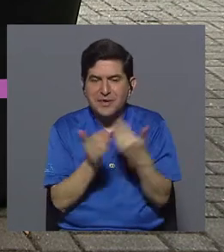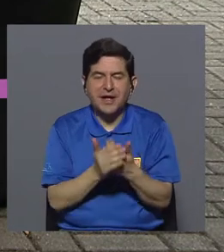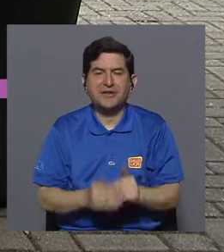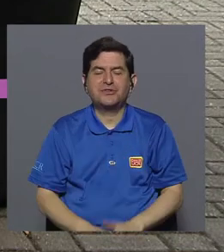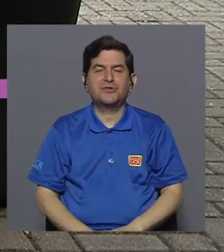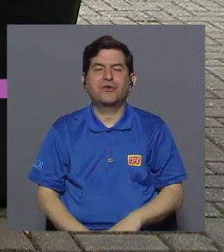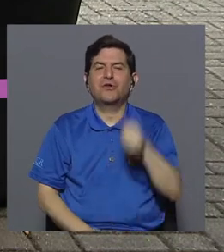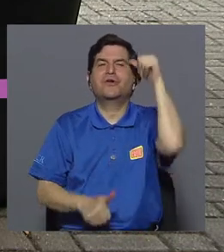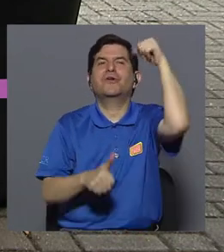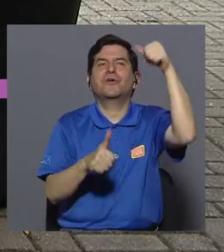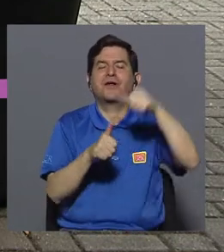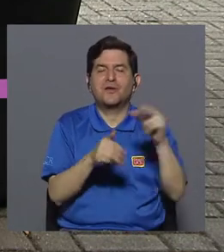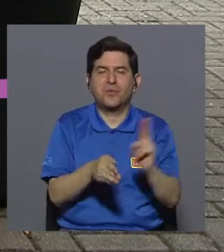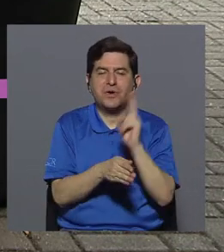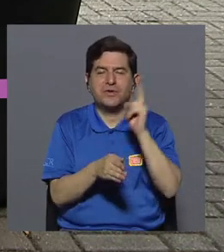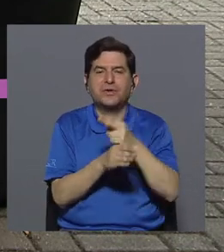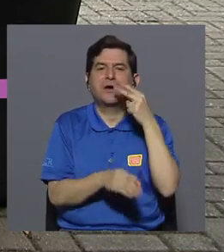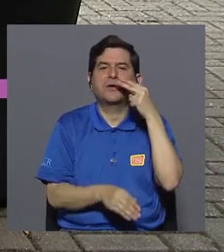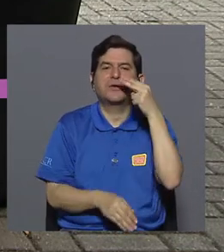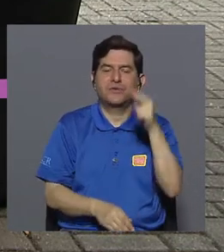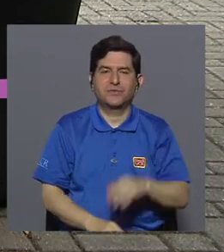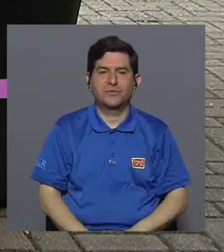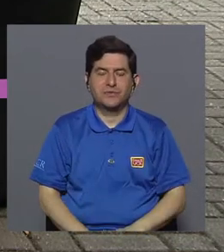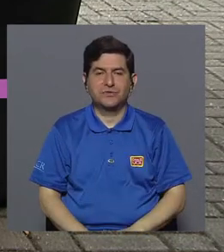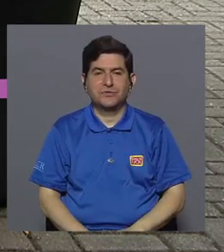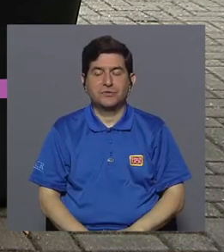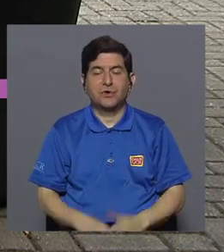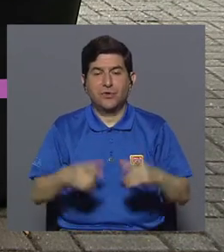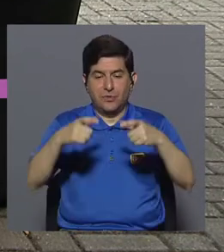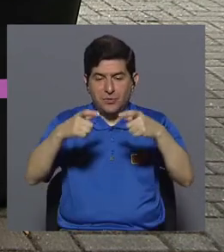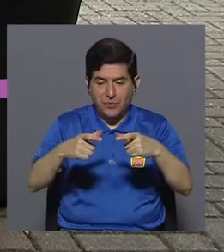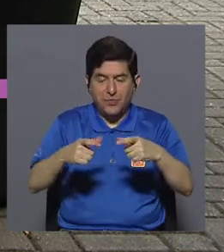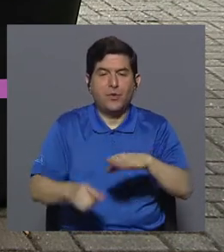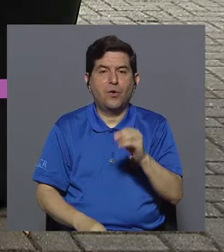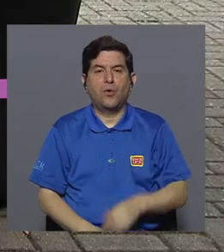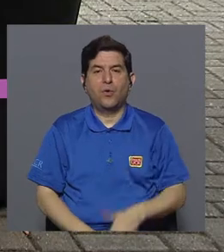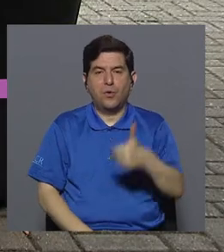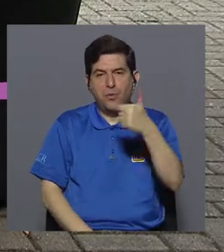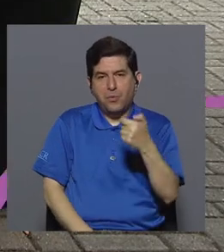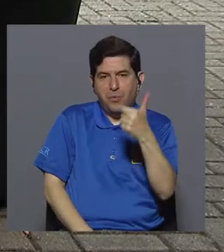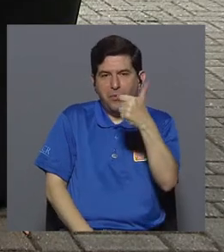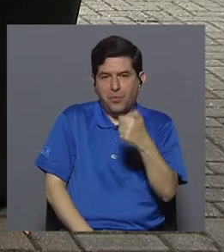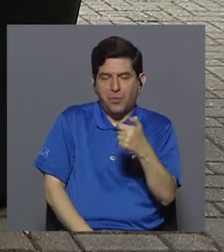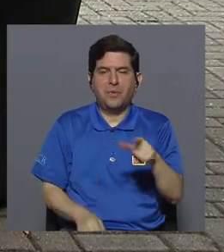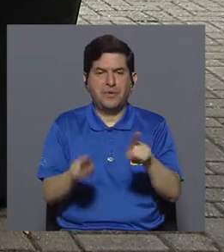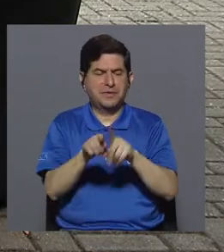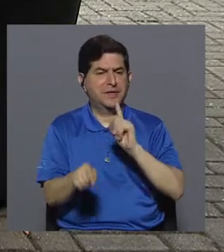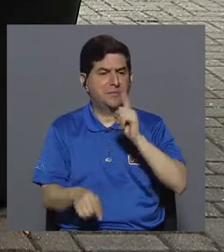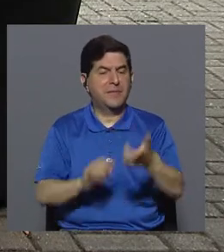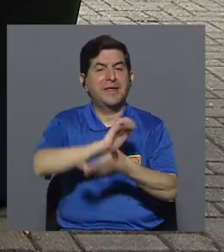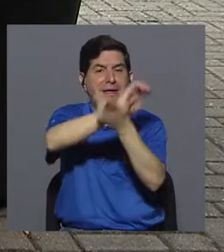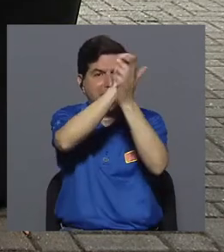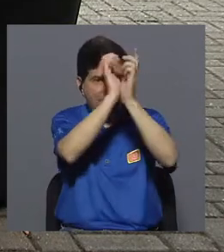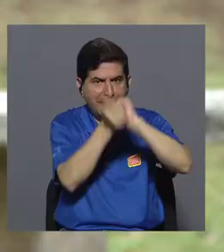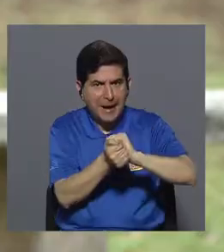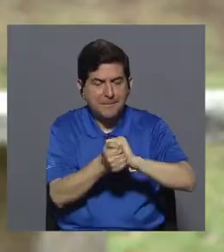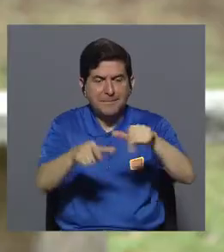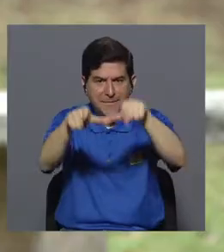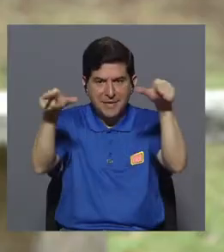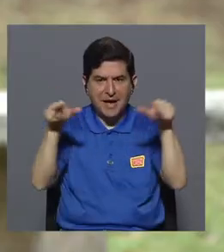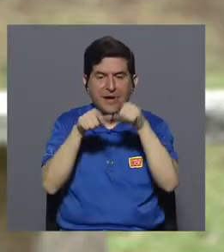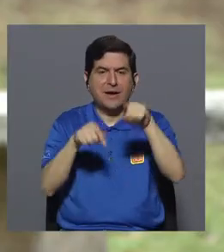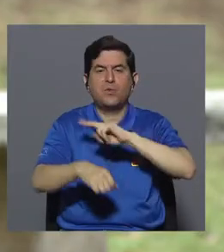todo lo que le haga referencia al consumo de tabaco, eliminar ceniceros, encendedores, muchas veces inclusive decimos que cambiar